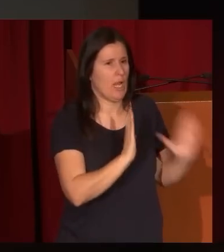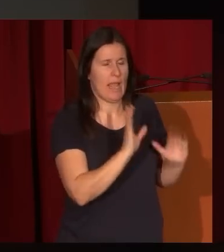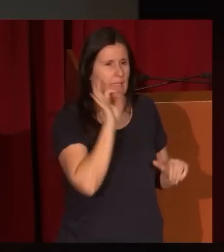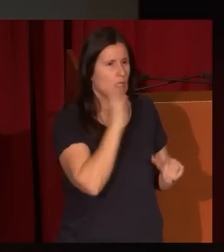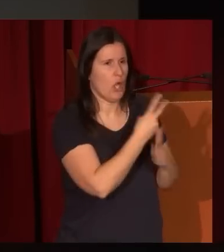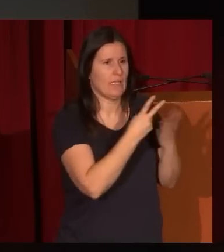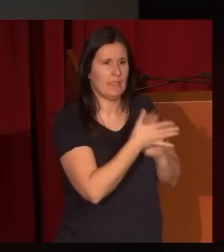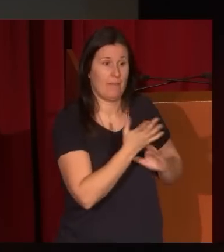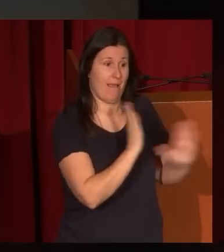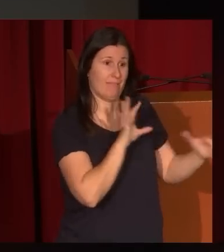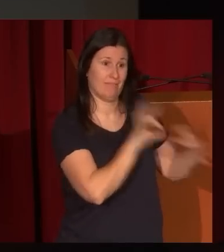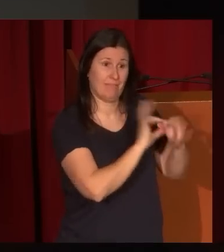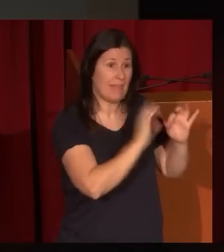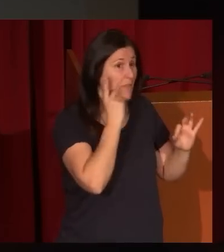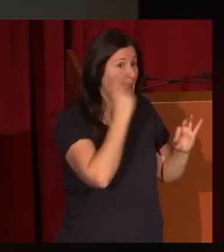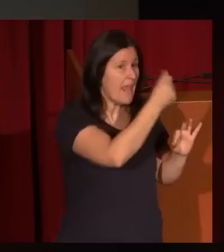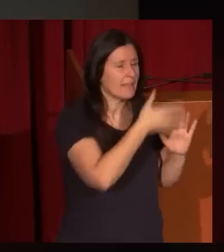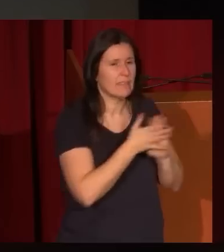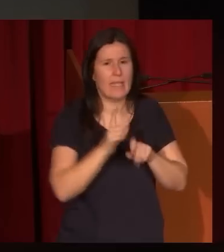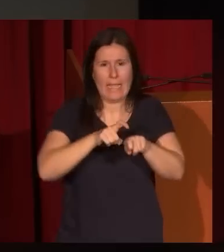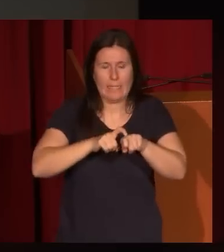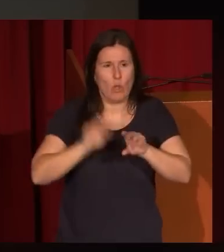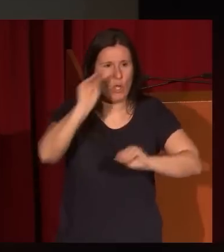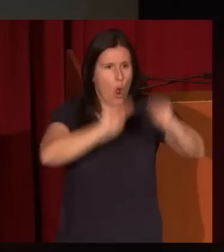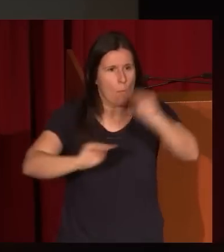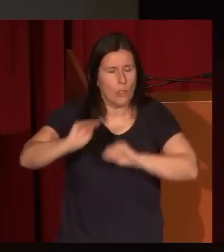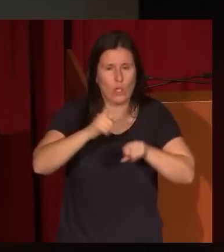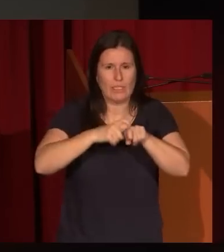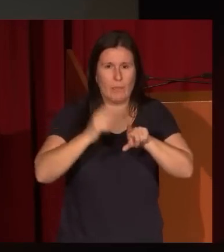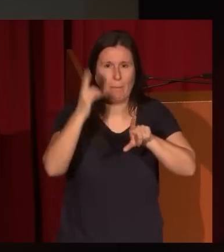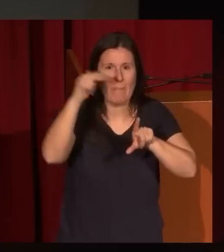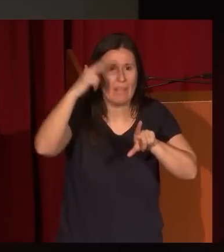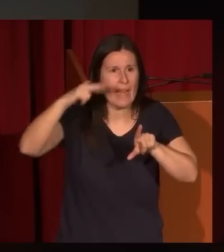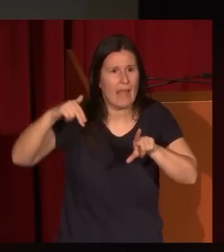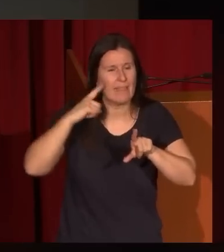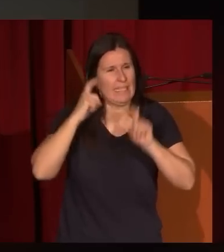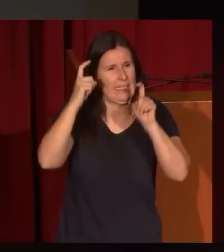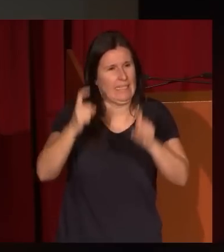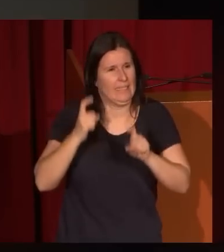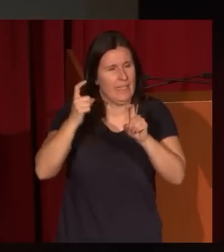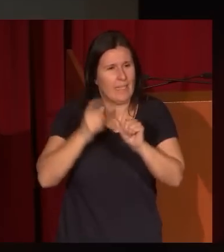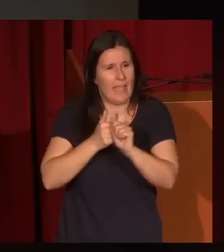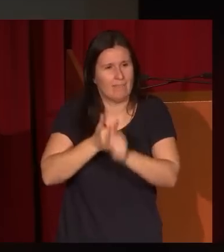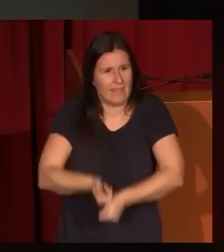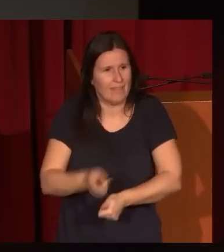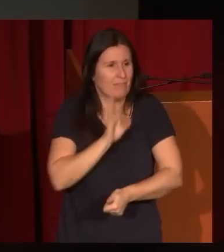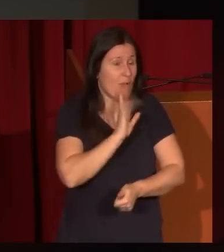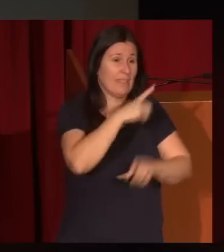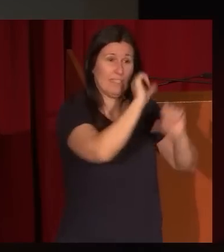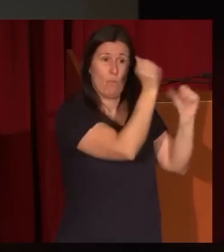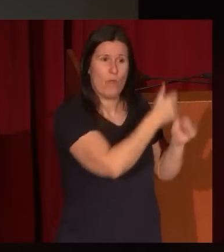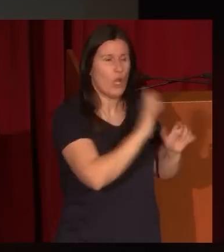la pintura velazqueña, el tipo de composición y el tipo de pincelada, si se dan cuenta, intenta seguir esos modelos